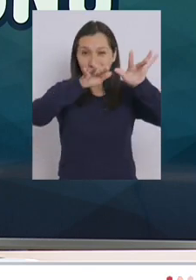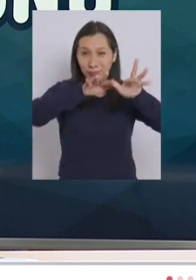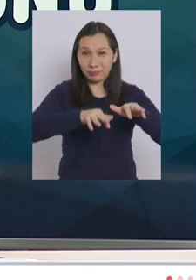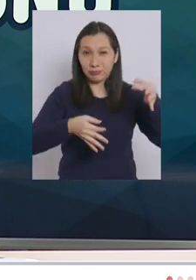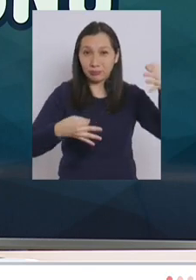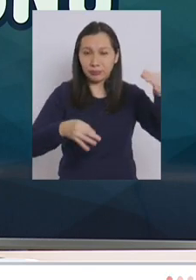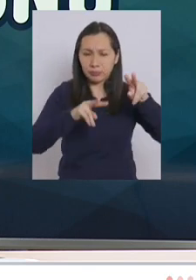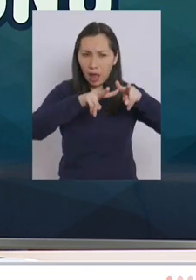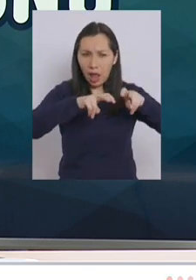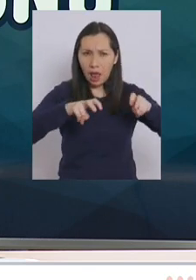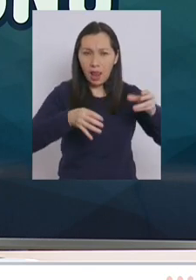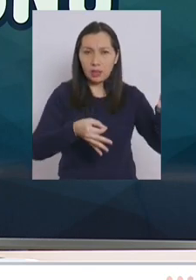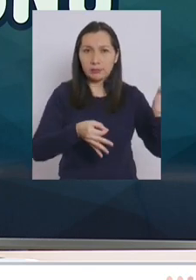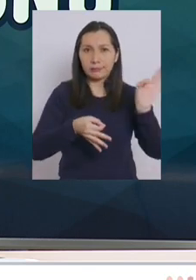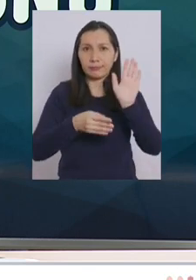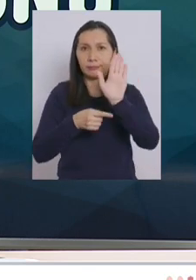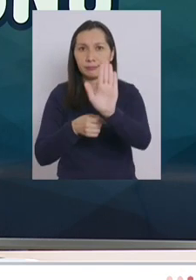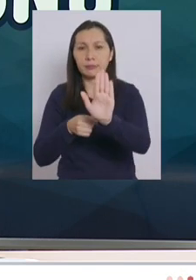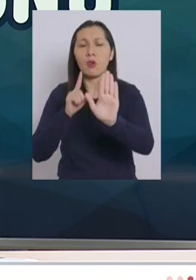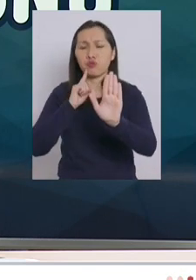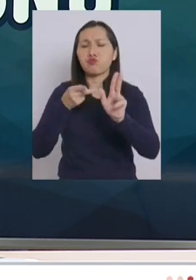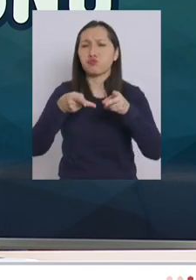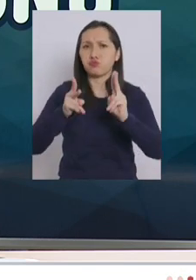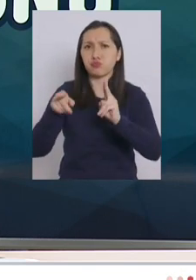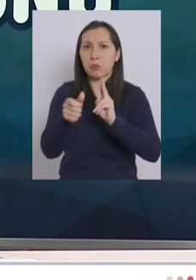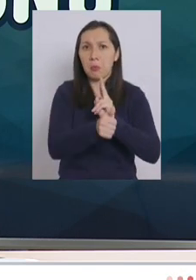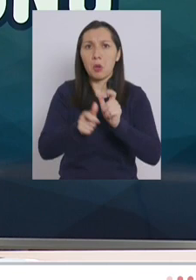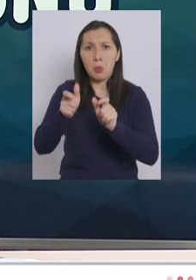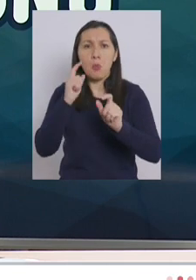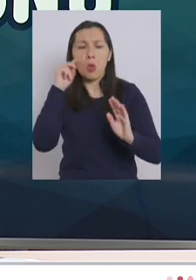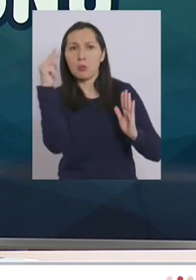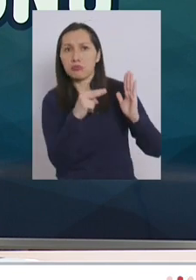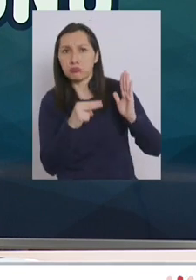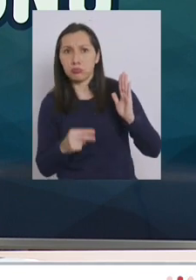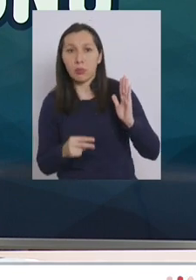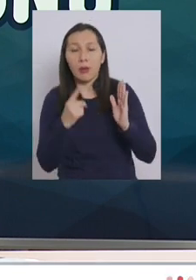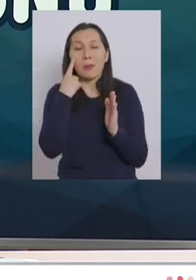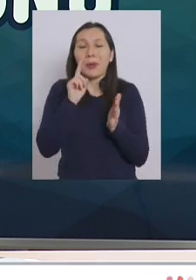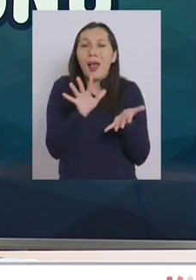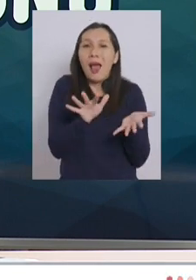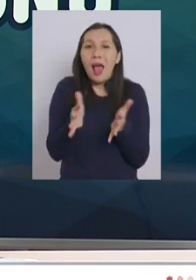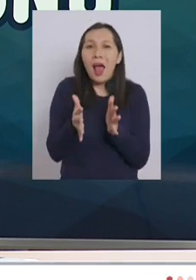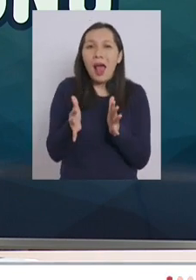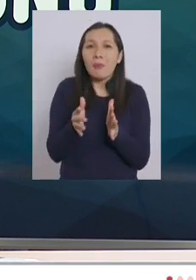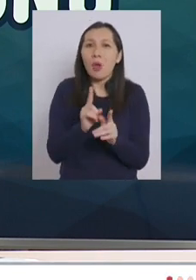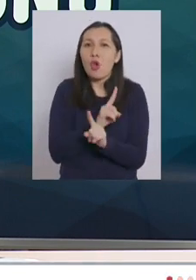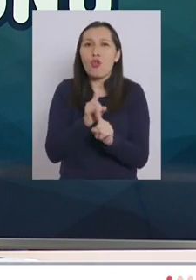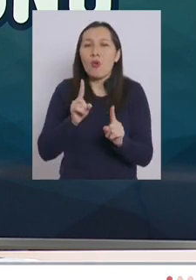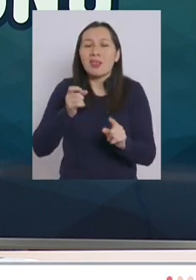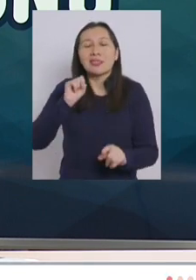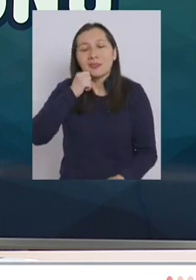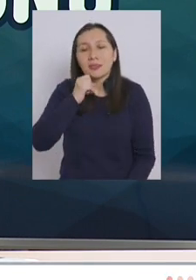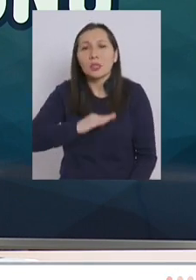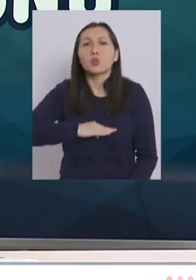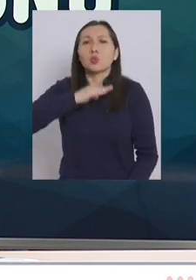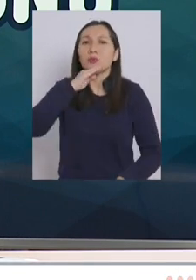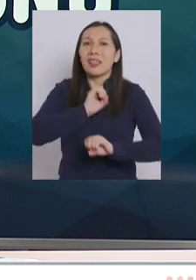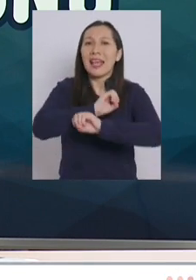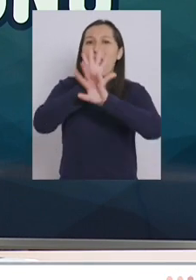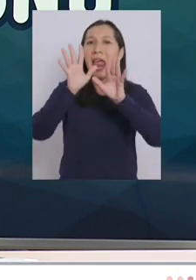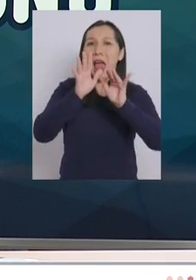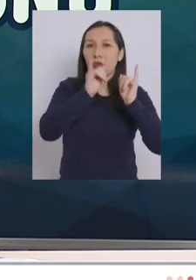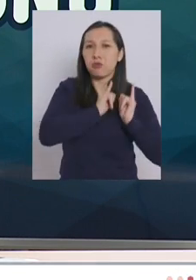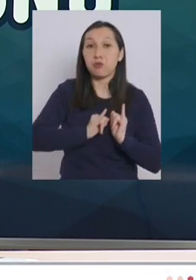análisis están a disposición de la población pero probablemente no hemos sido lo suficientemente claros en